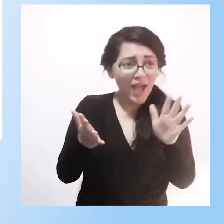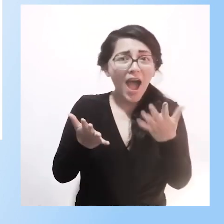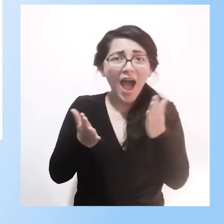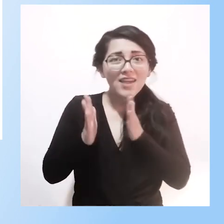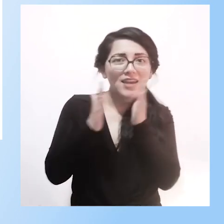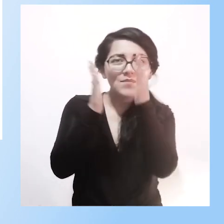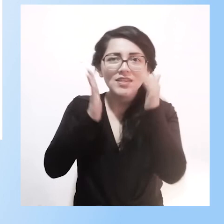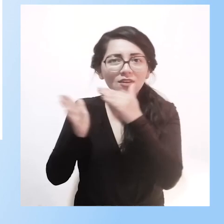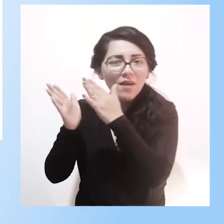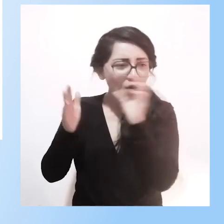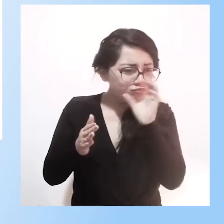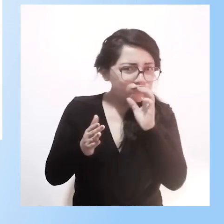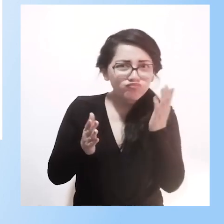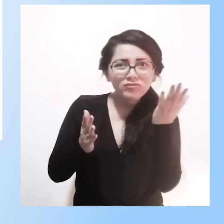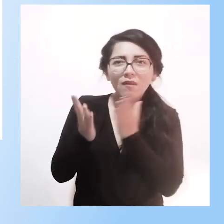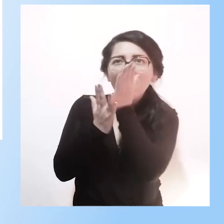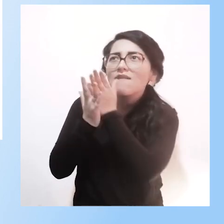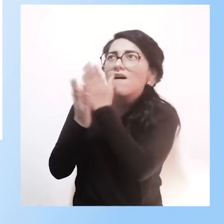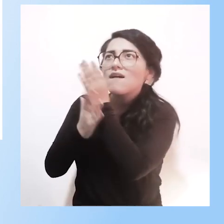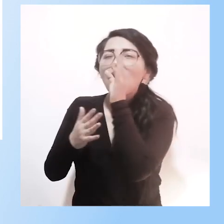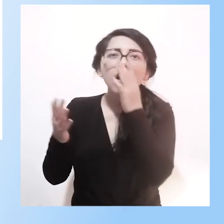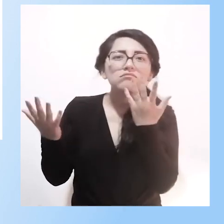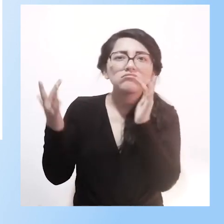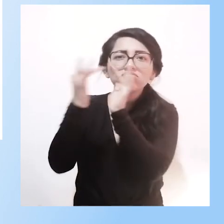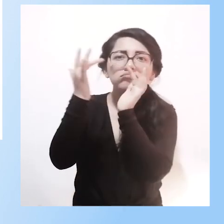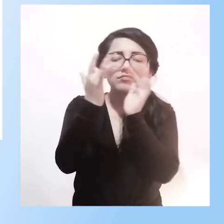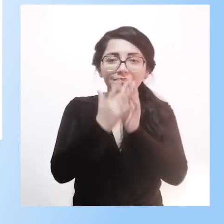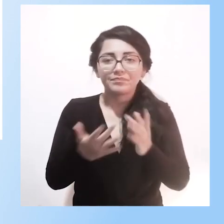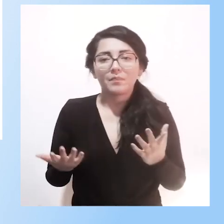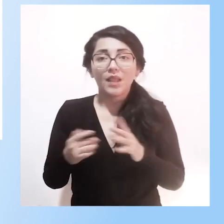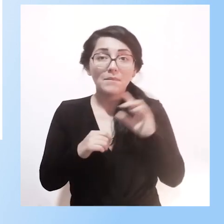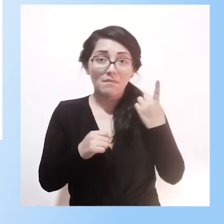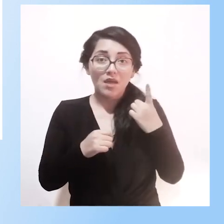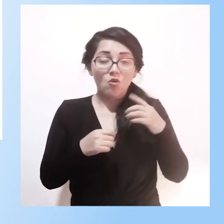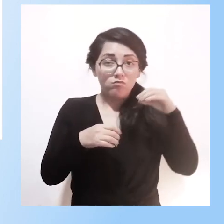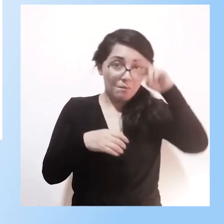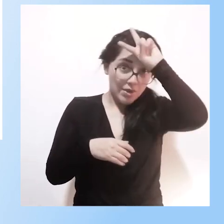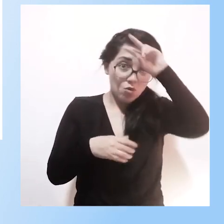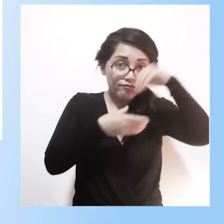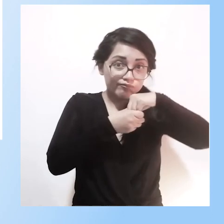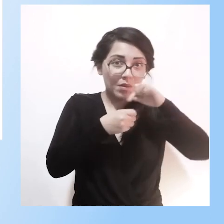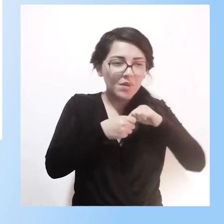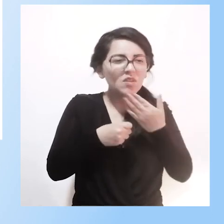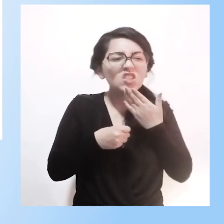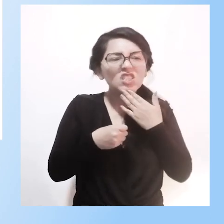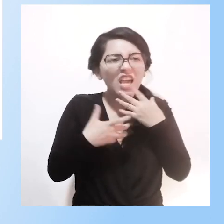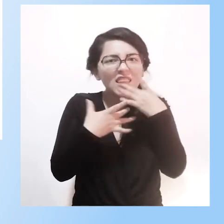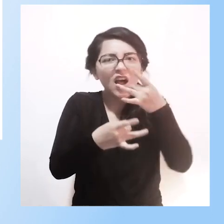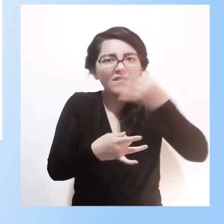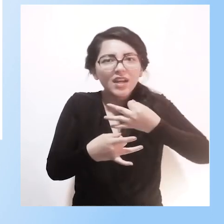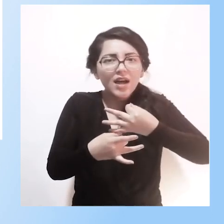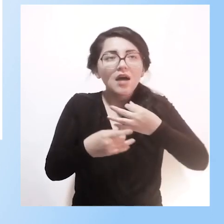buscar internamente primero la gente que está muy interesada fijar un centro o